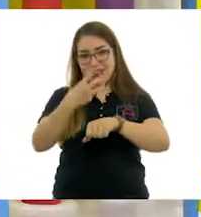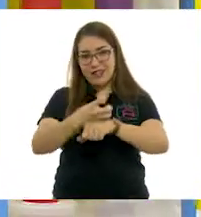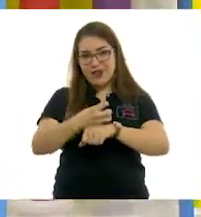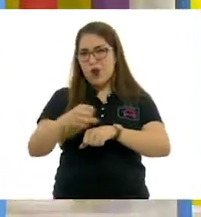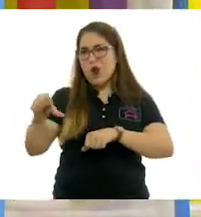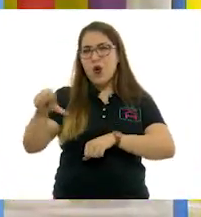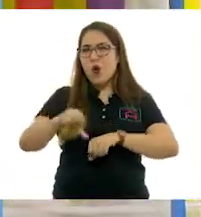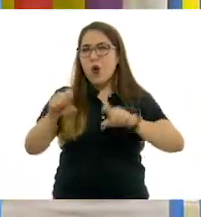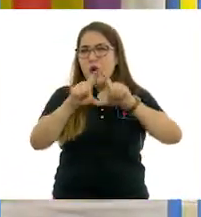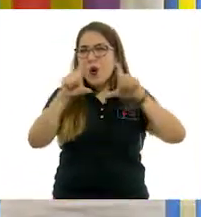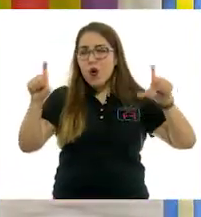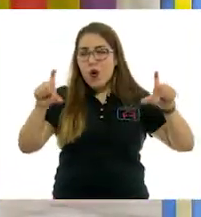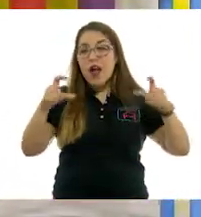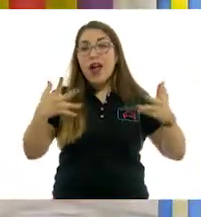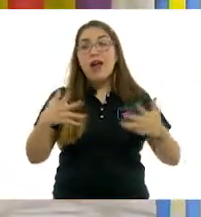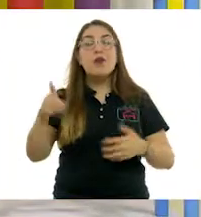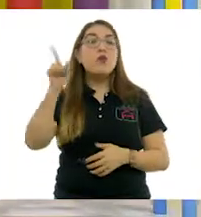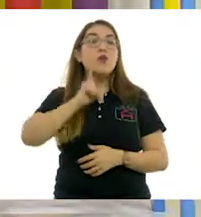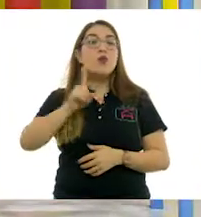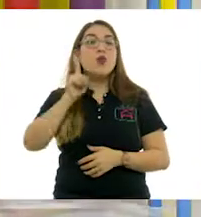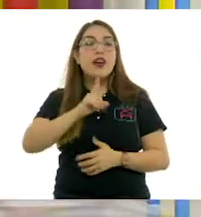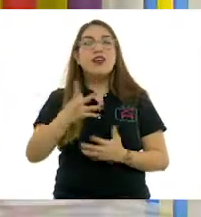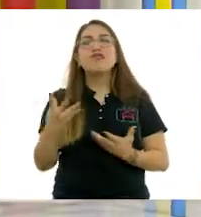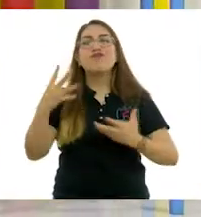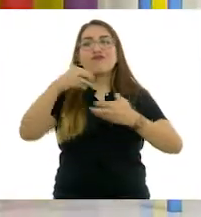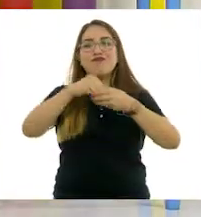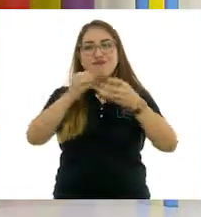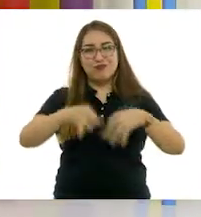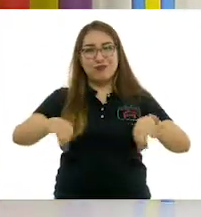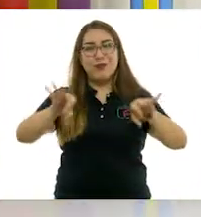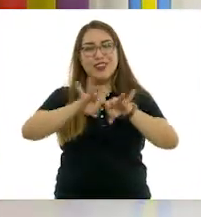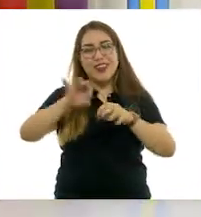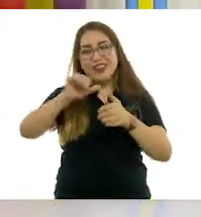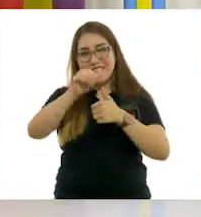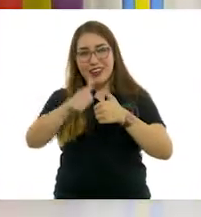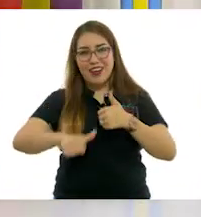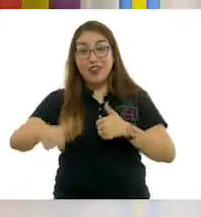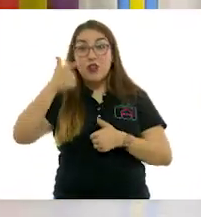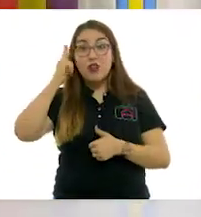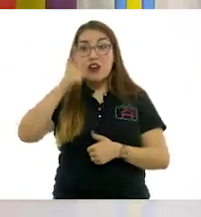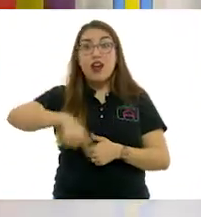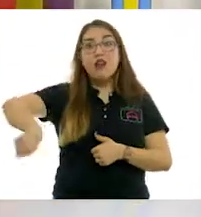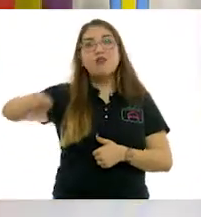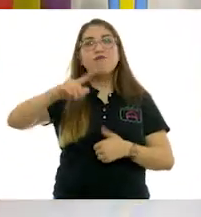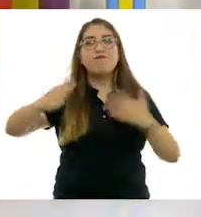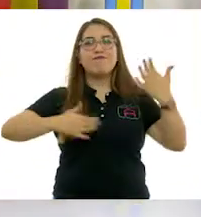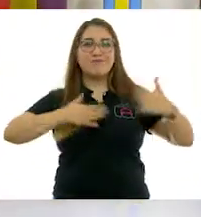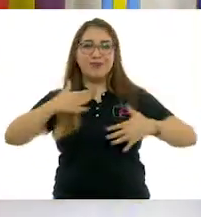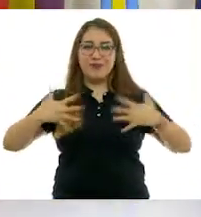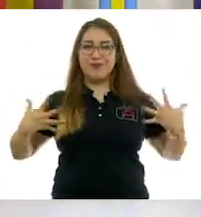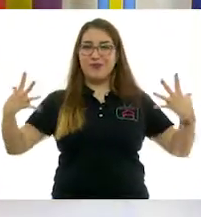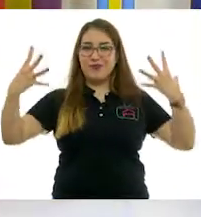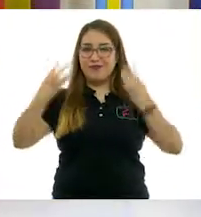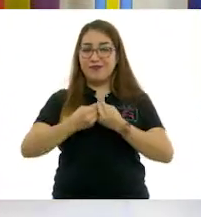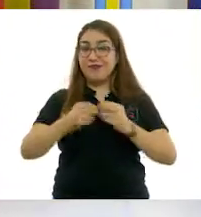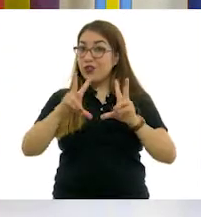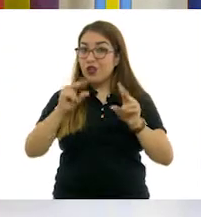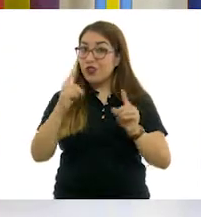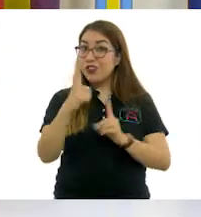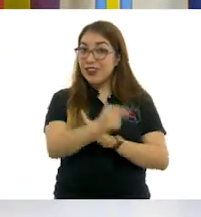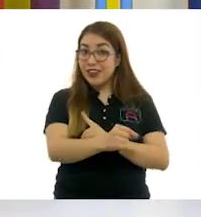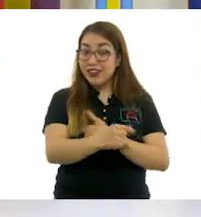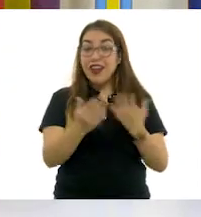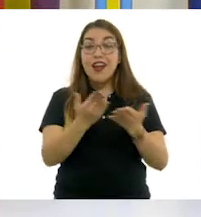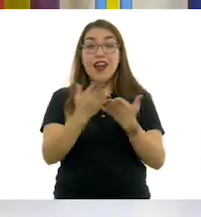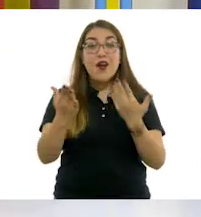fue La Inspiración de las Mujeres en el Arte. Esperamos que lo hayan disfrutado tanto como nosotros. Y no te vayas porque a